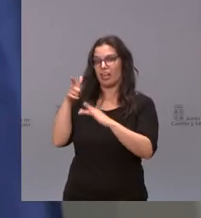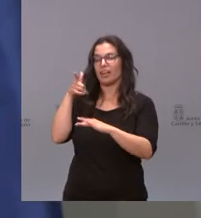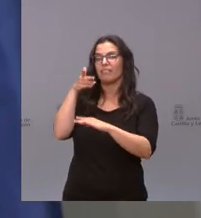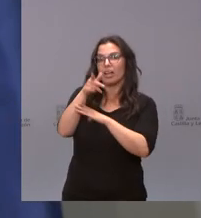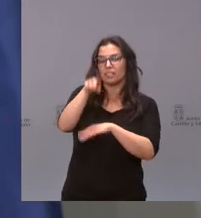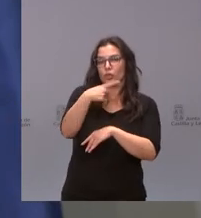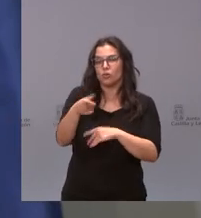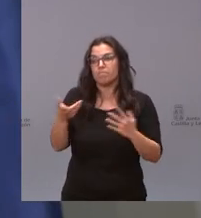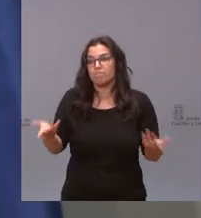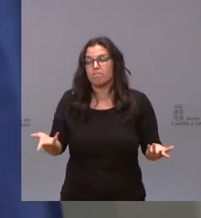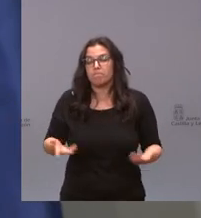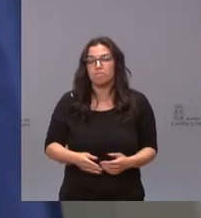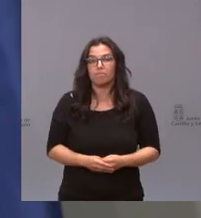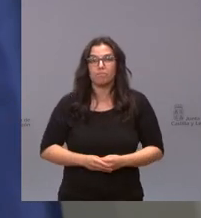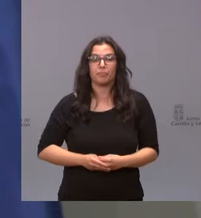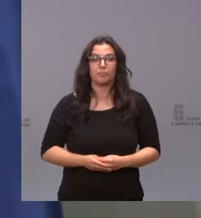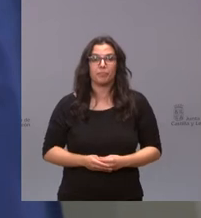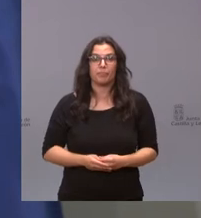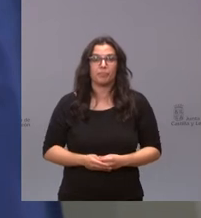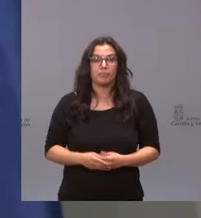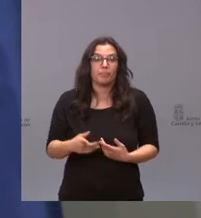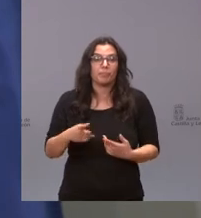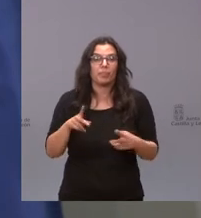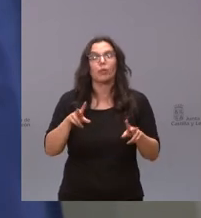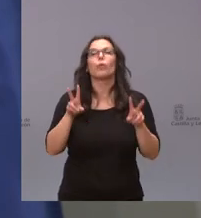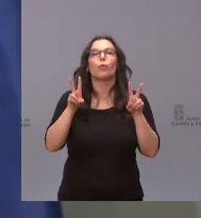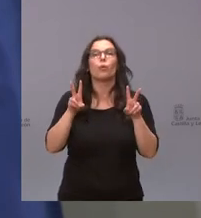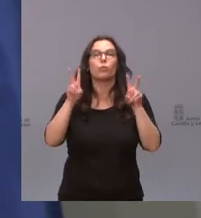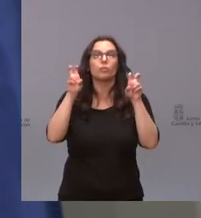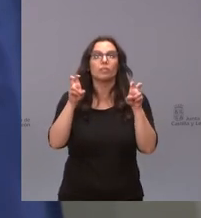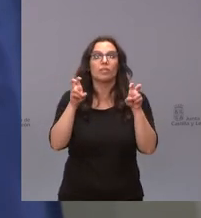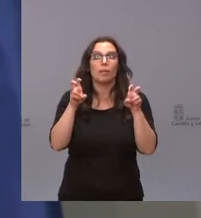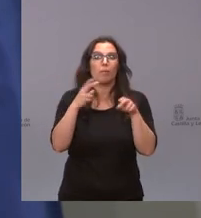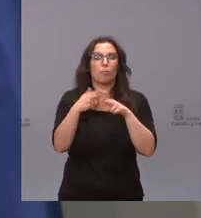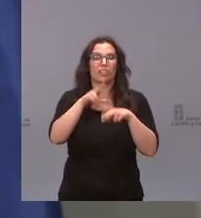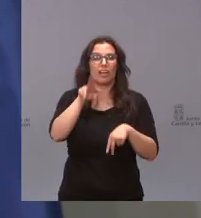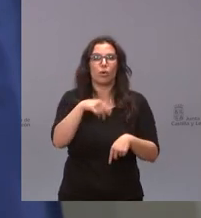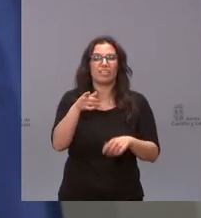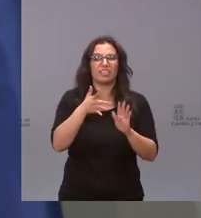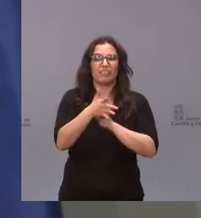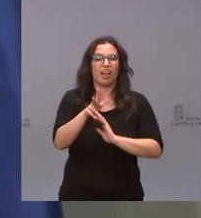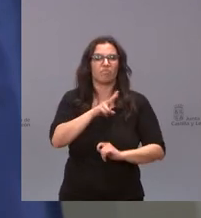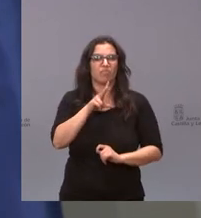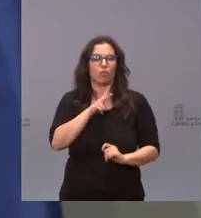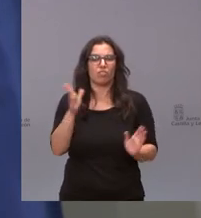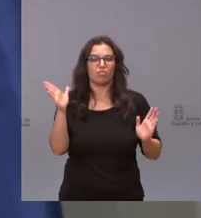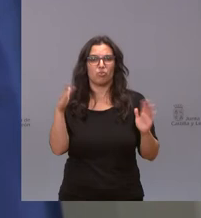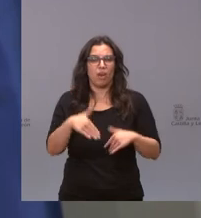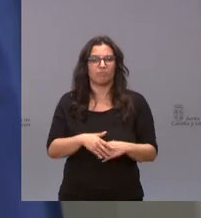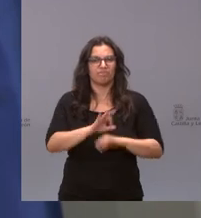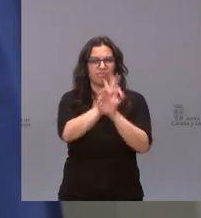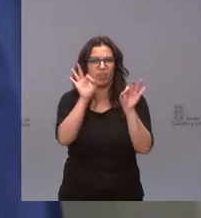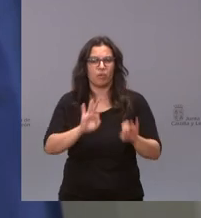bueno esto es una cuestión simplemente no hay política aquí es falta de educación es una falta de educación es una